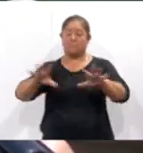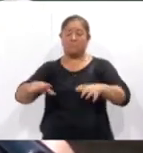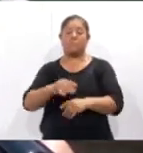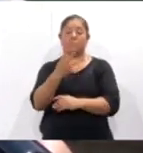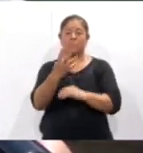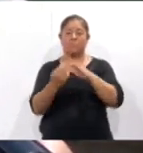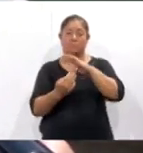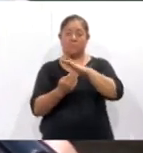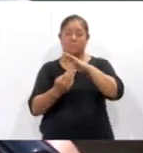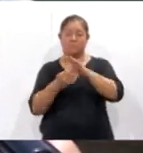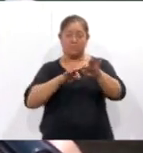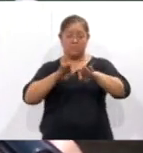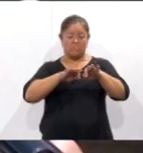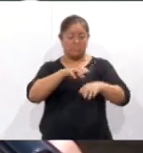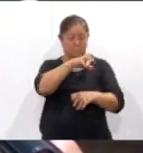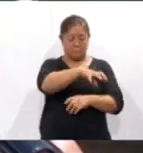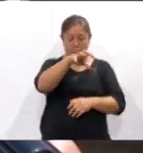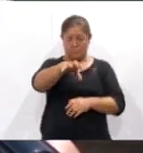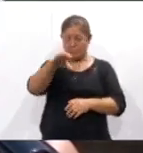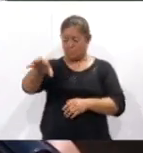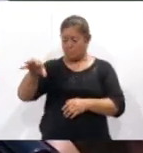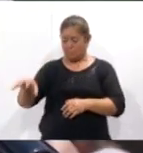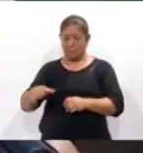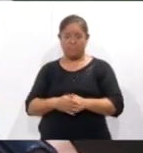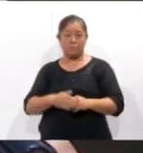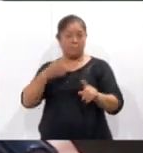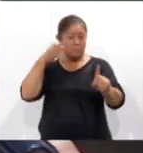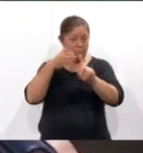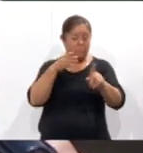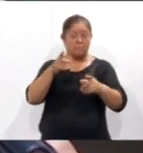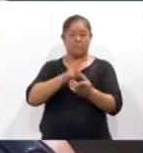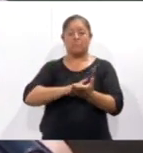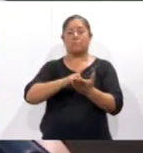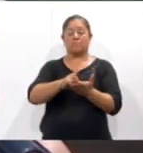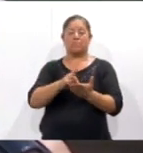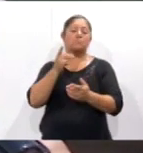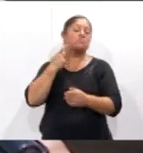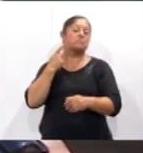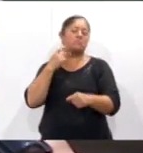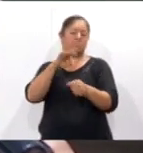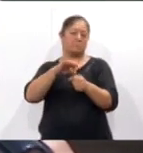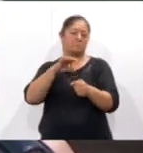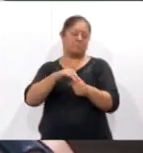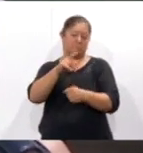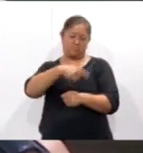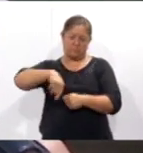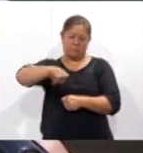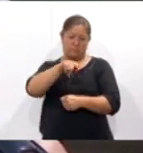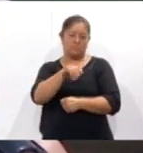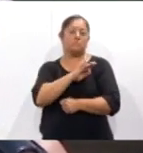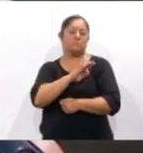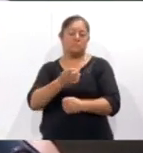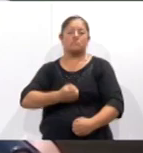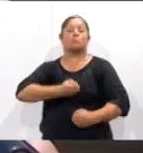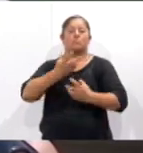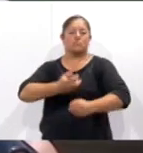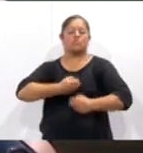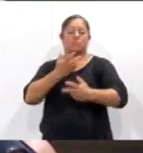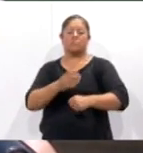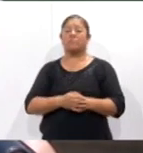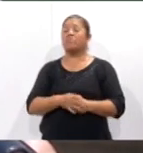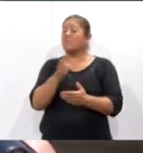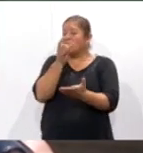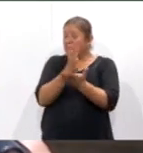trabajo, que en torno a los derechos políticos electorales de las mujeres pudiesen ellas expresar, abordar no